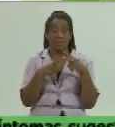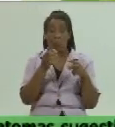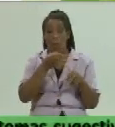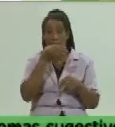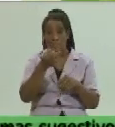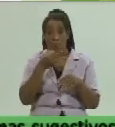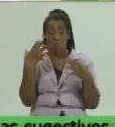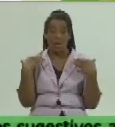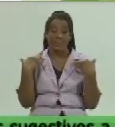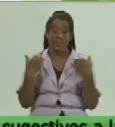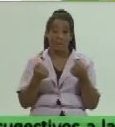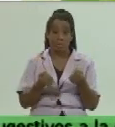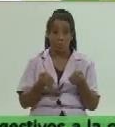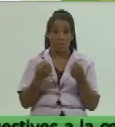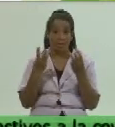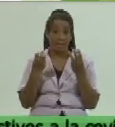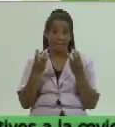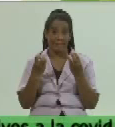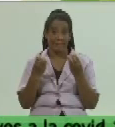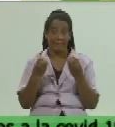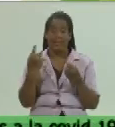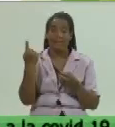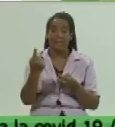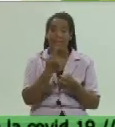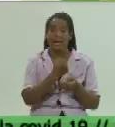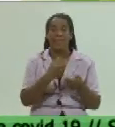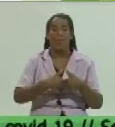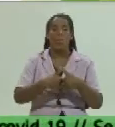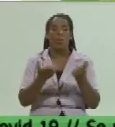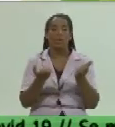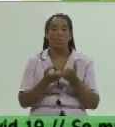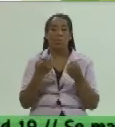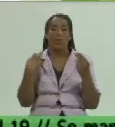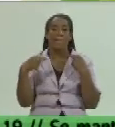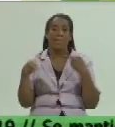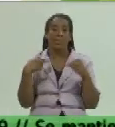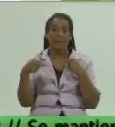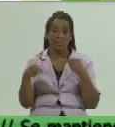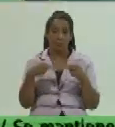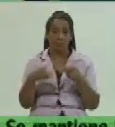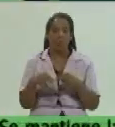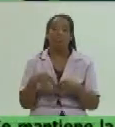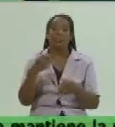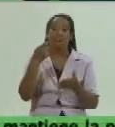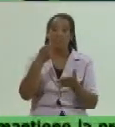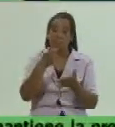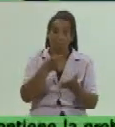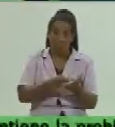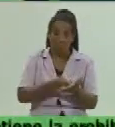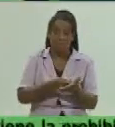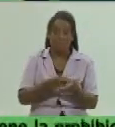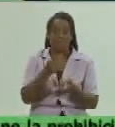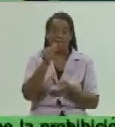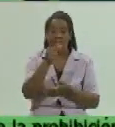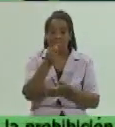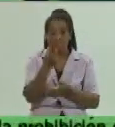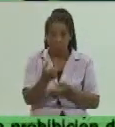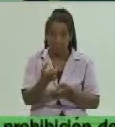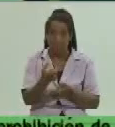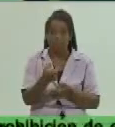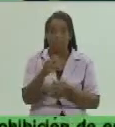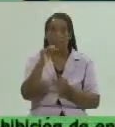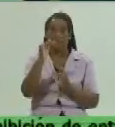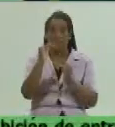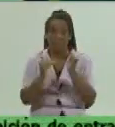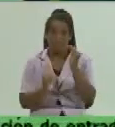de de finanzas y bueno cada consejo de la administración adecuó estos precios o lo topó a los referenciales o bueno siempre por debajo de